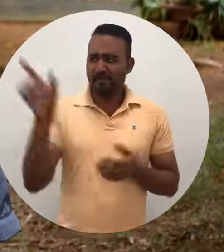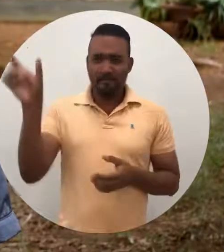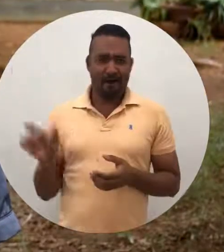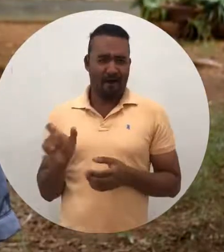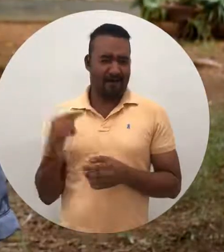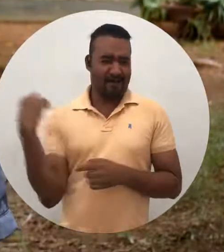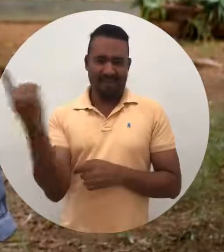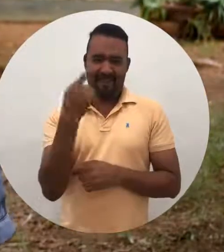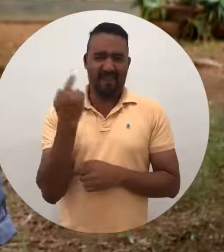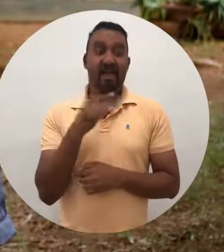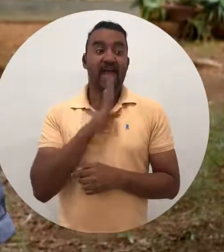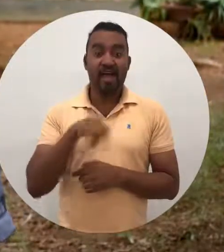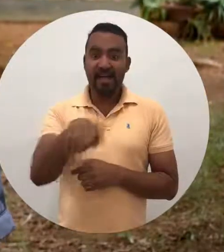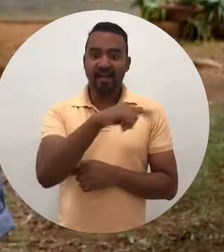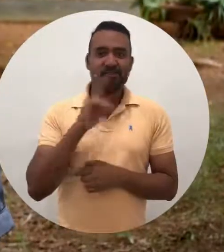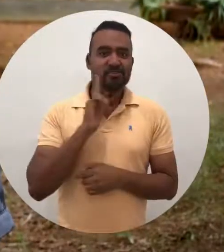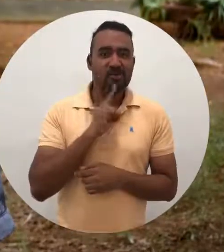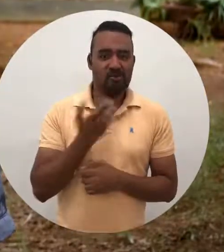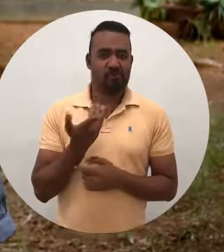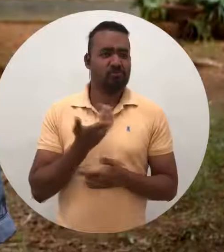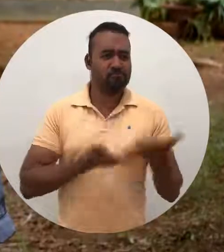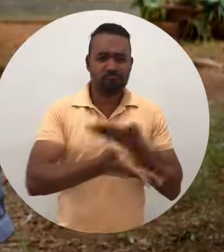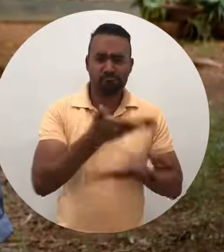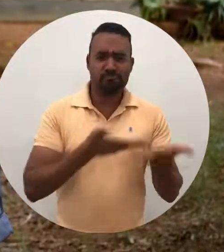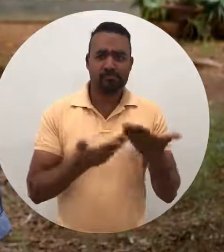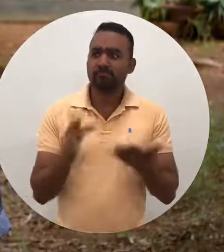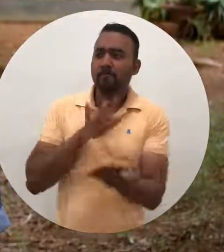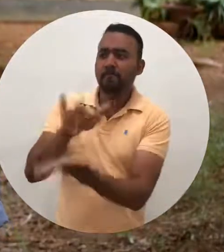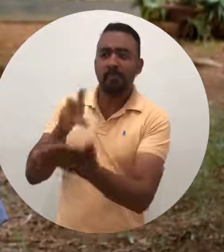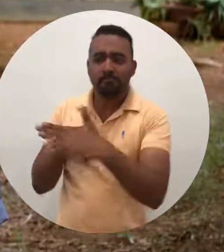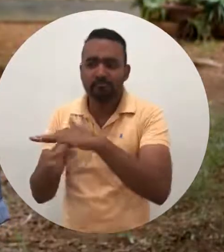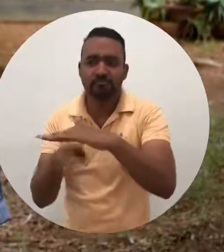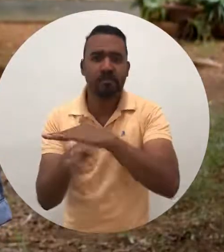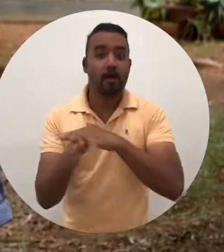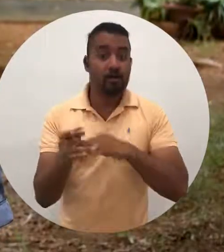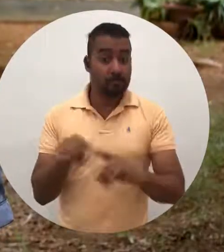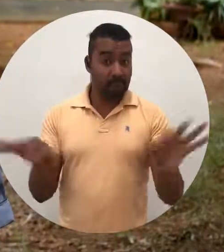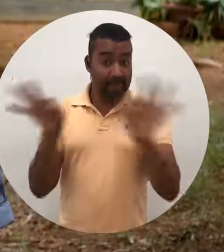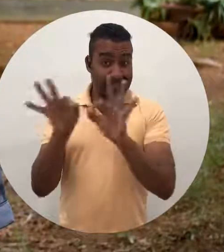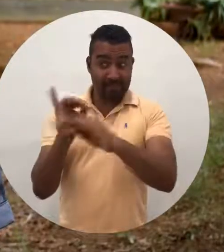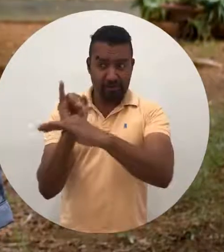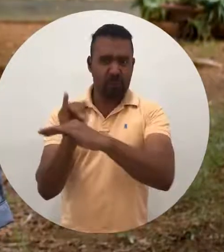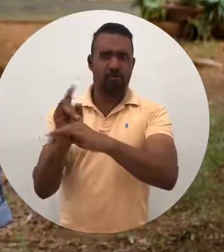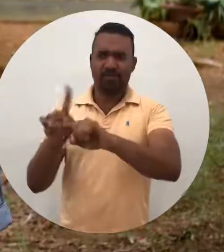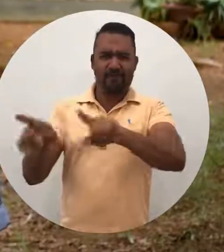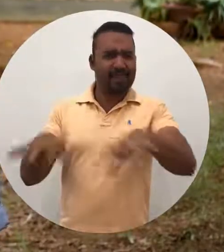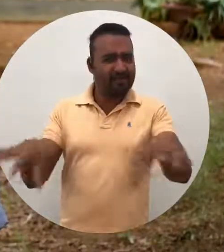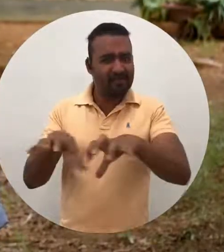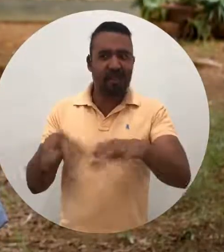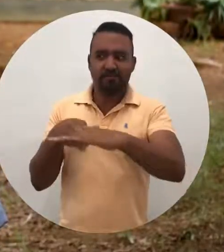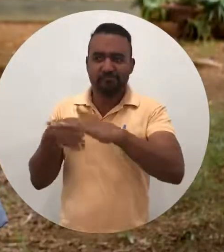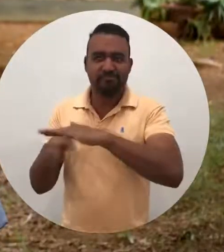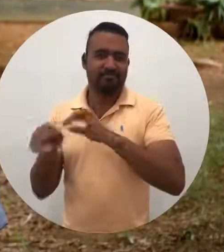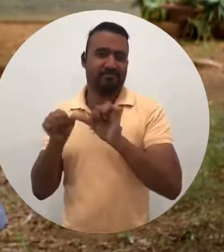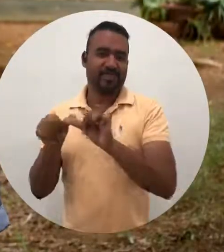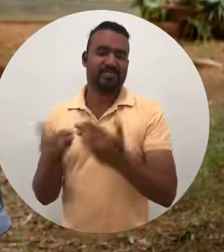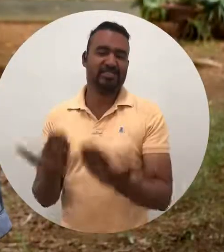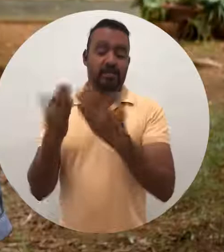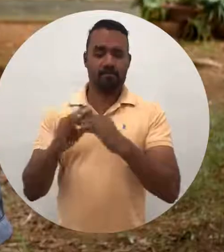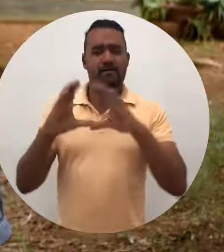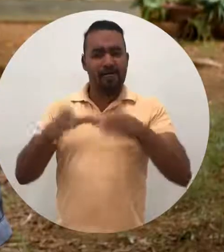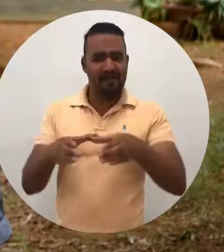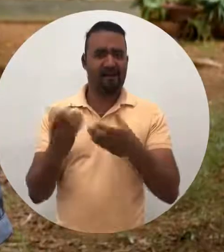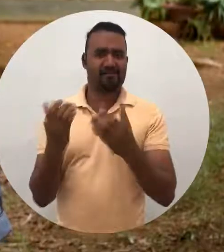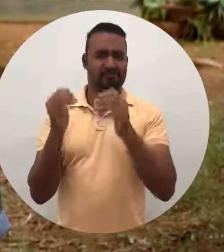puente y generarles a ellos una accesibilidad y más que accesibilidad, permanencia a esta población sorda,